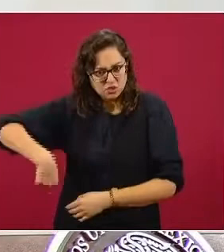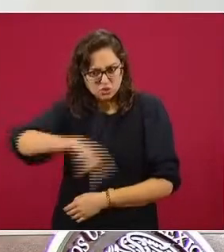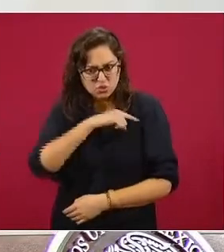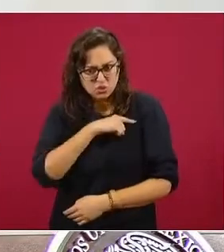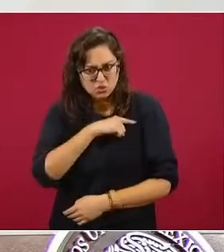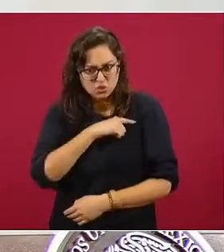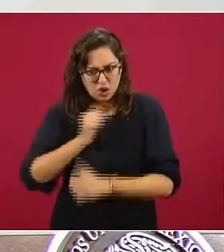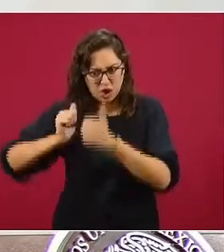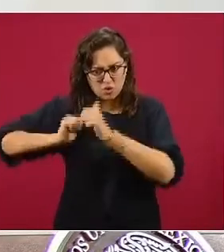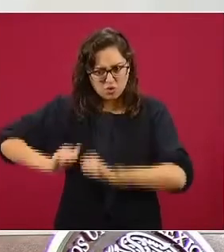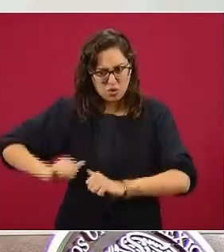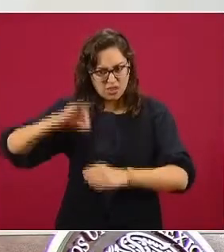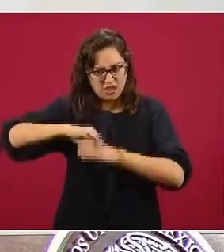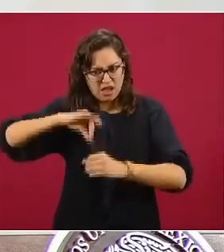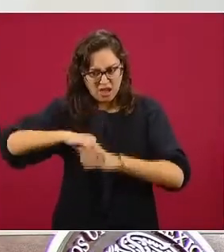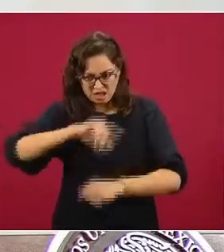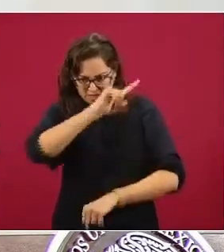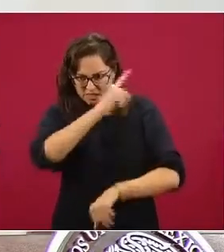electorales.